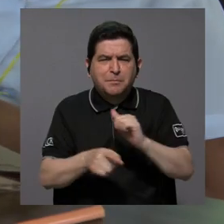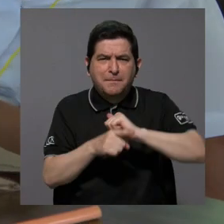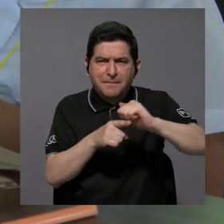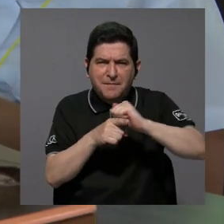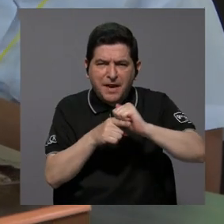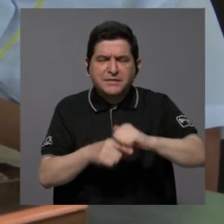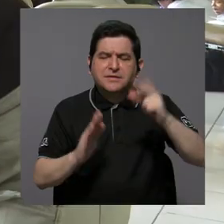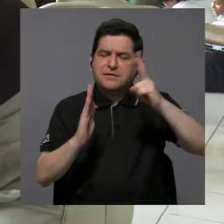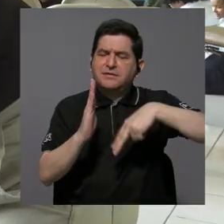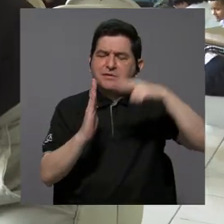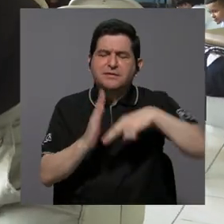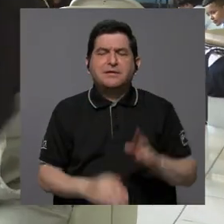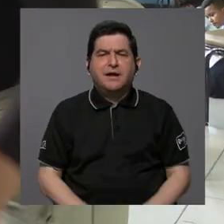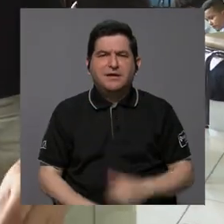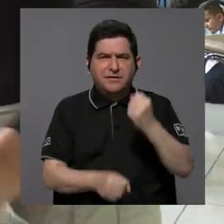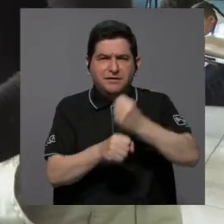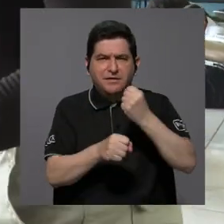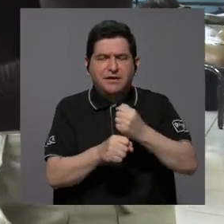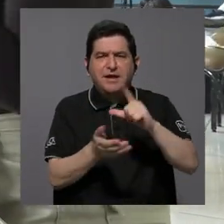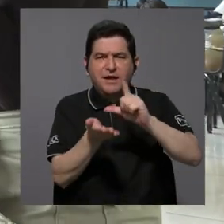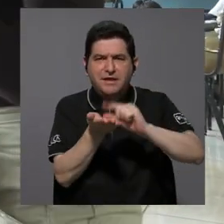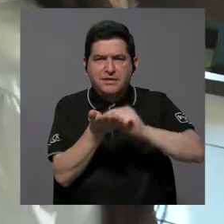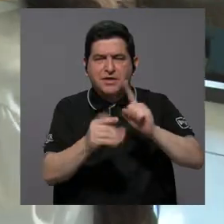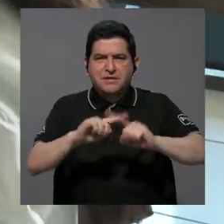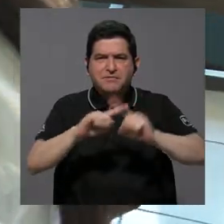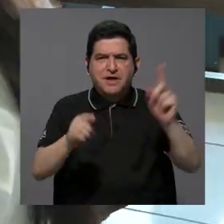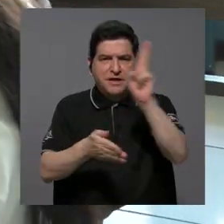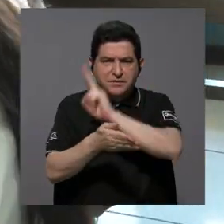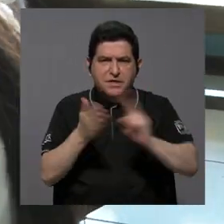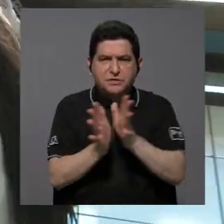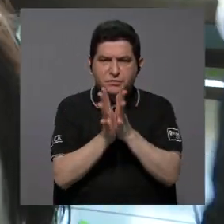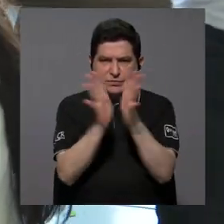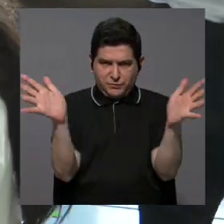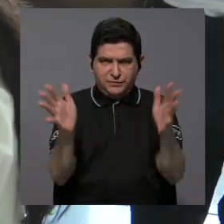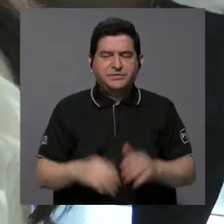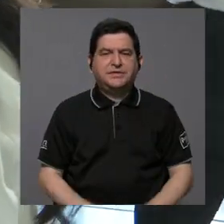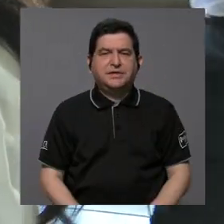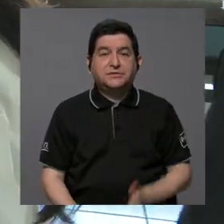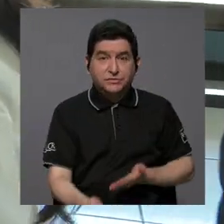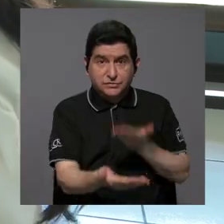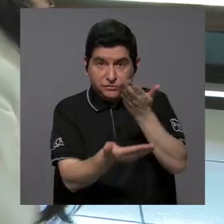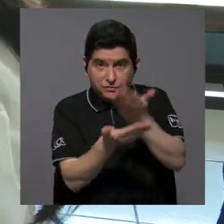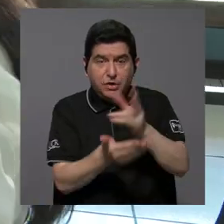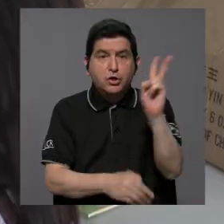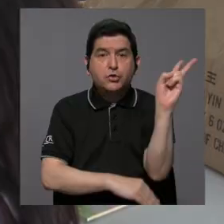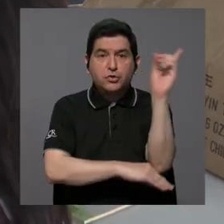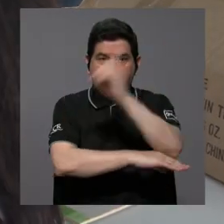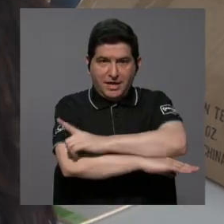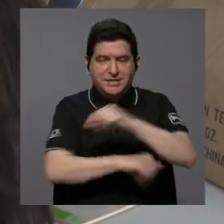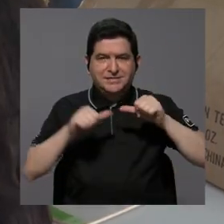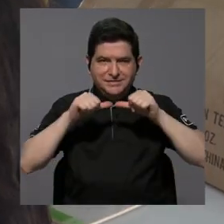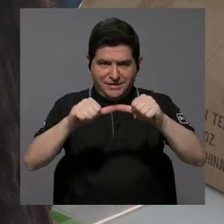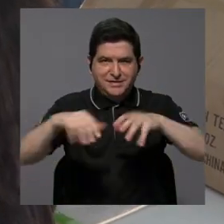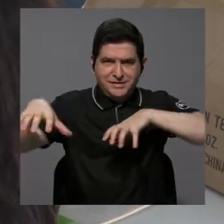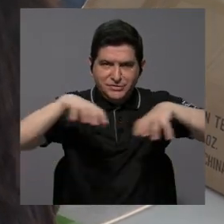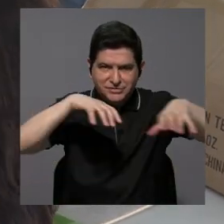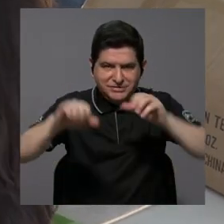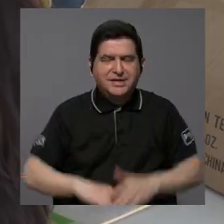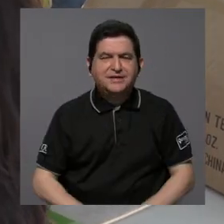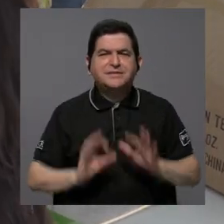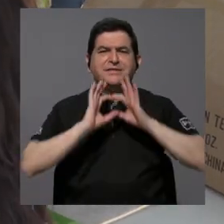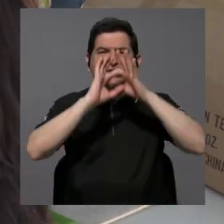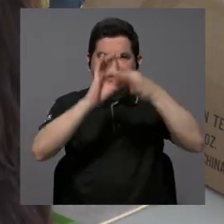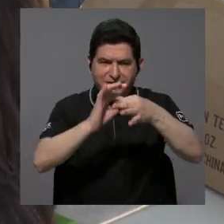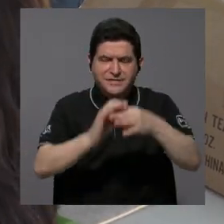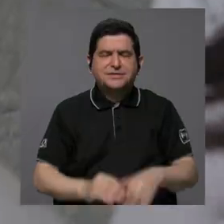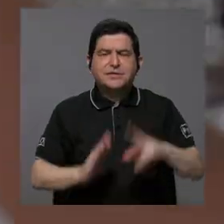de leer. Es un esfuerzo de las editoriales de las universidades públicas para ofrecer por dos días consecutivos actividades relacionadas